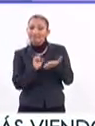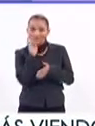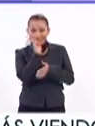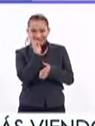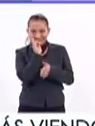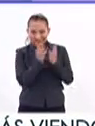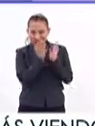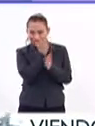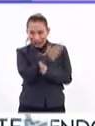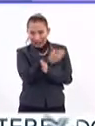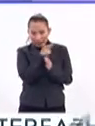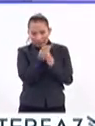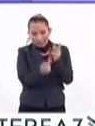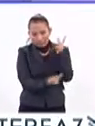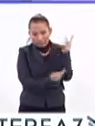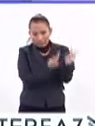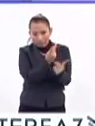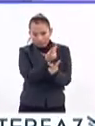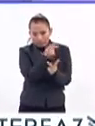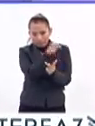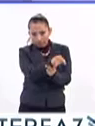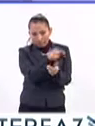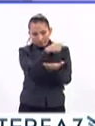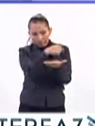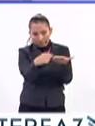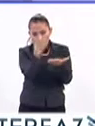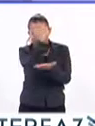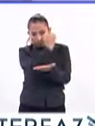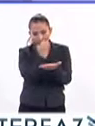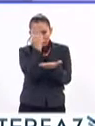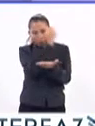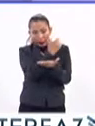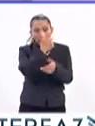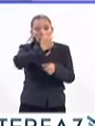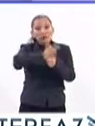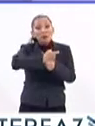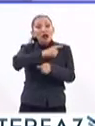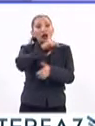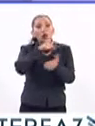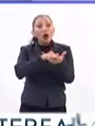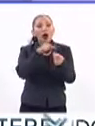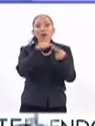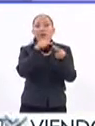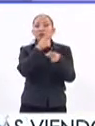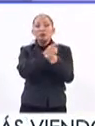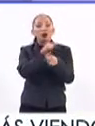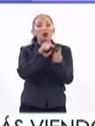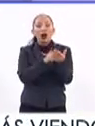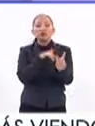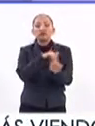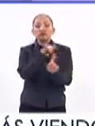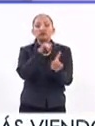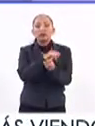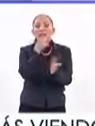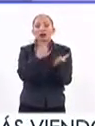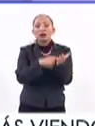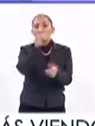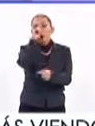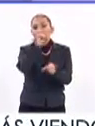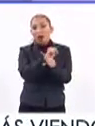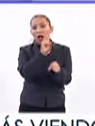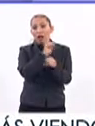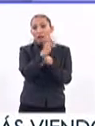prueba que hicieron, en una de las preguntas que hicieron en las evaluaciones, que somos el primer lugar a nivel mundial de bullying en secundaria.